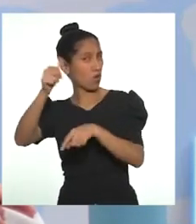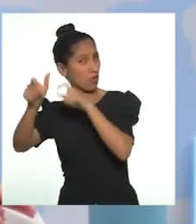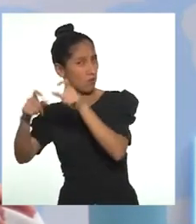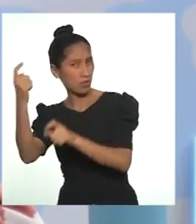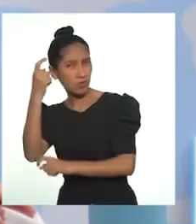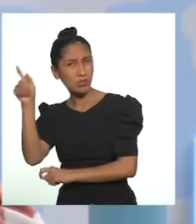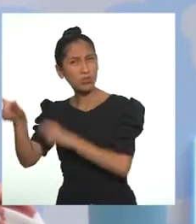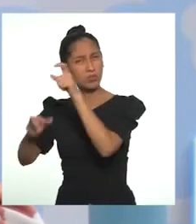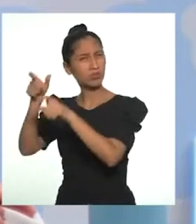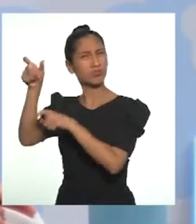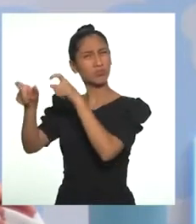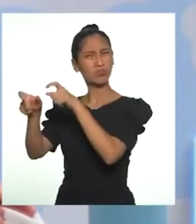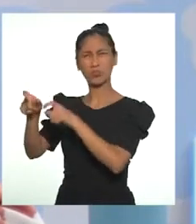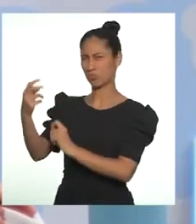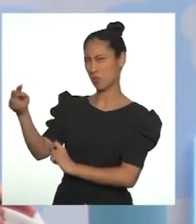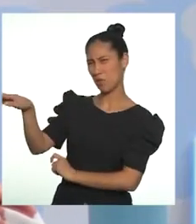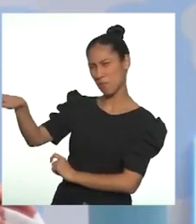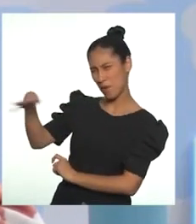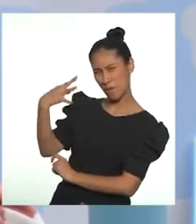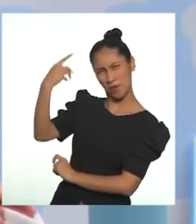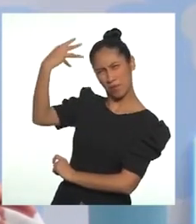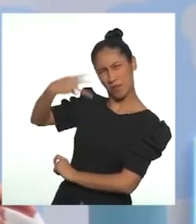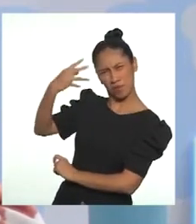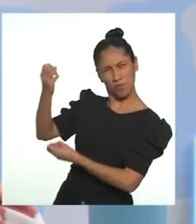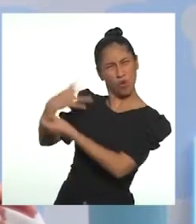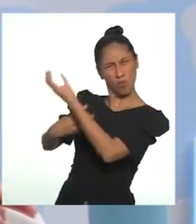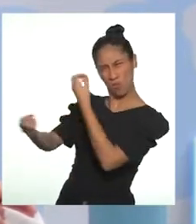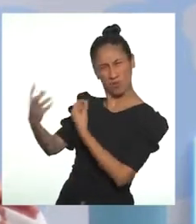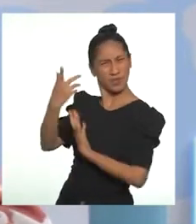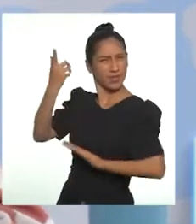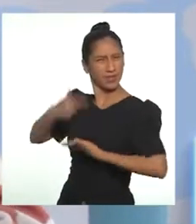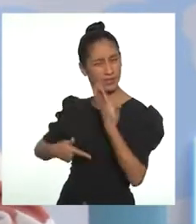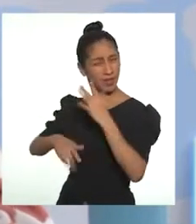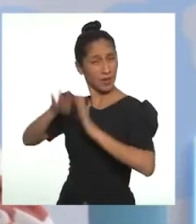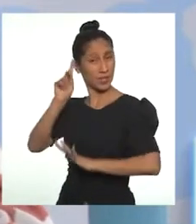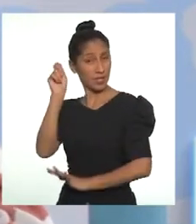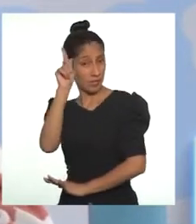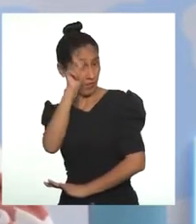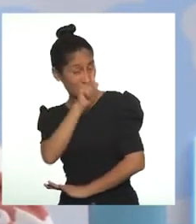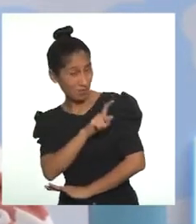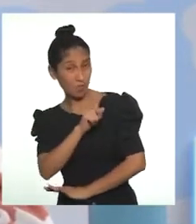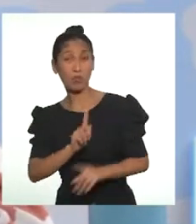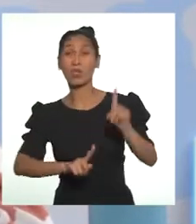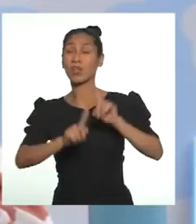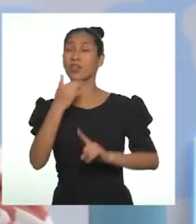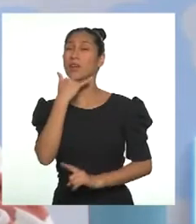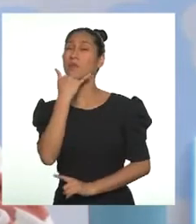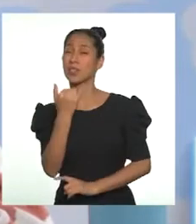opinan de ellas o ellos. Esto se hace más difícil porque existen estereotipos sociales que nos hacen creer